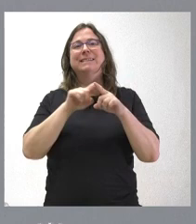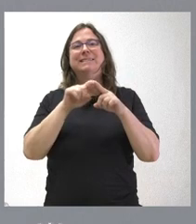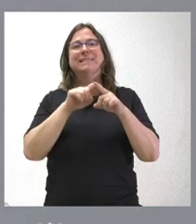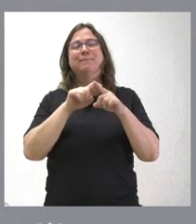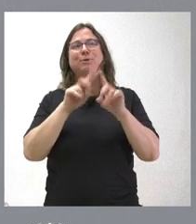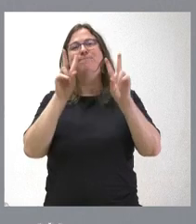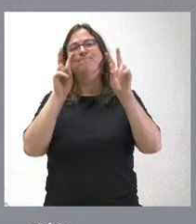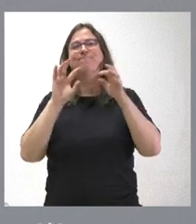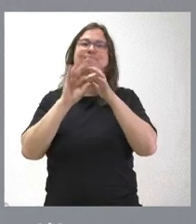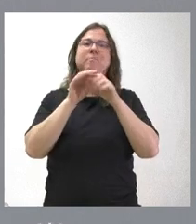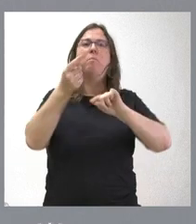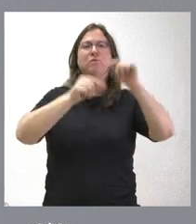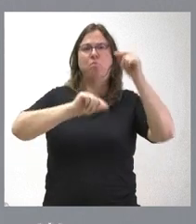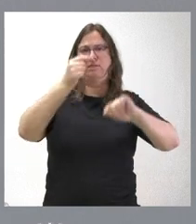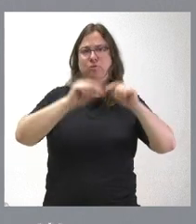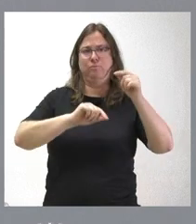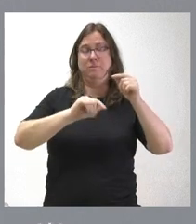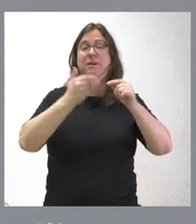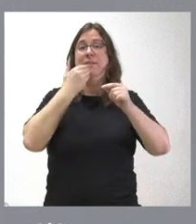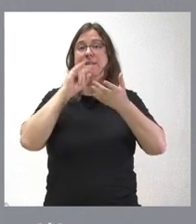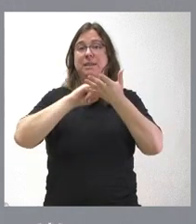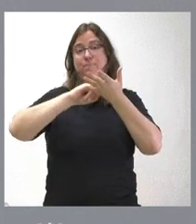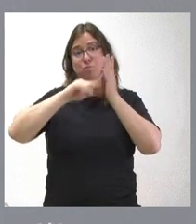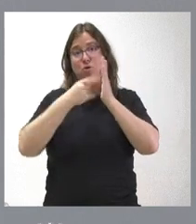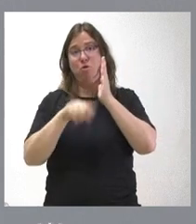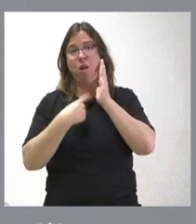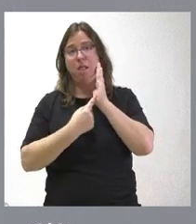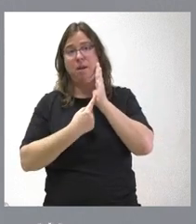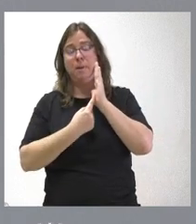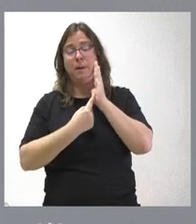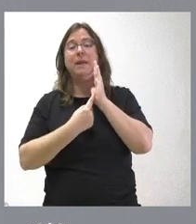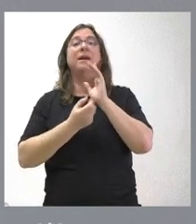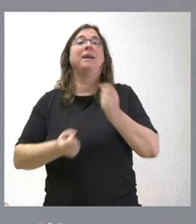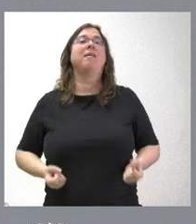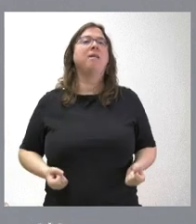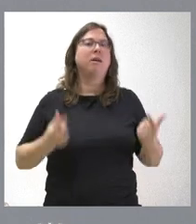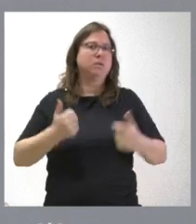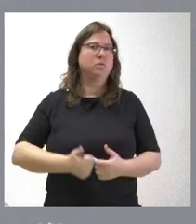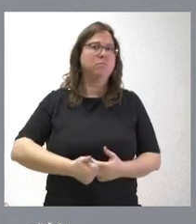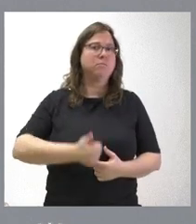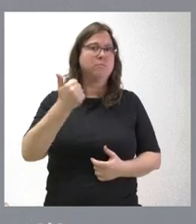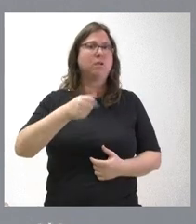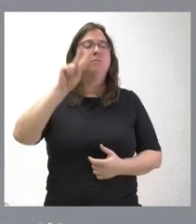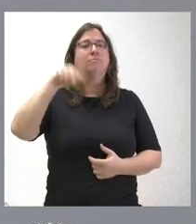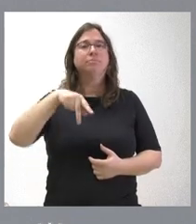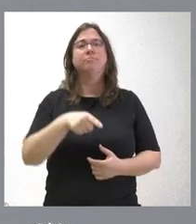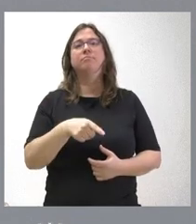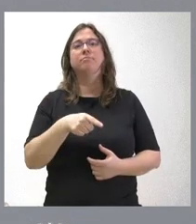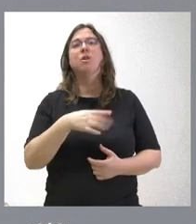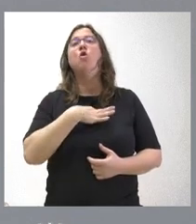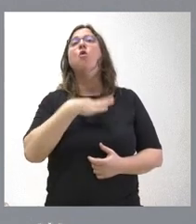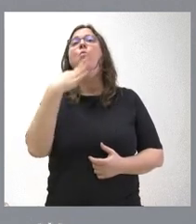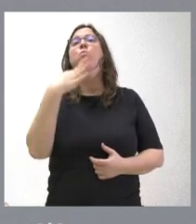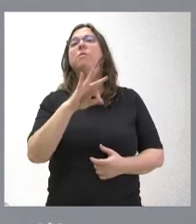presupuestario. Es decir, que si el proyecto de ley, en el incremento de gastos que pueda suponer y que supone en este caso, puede estar